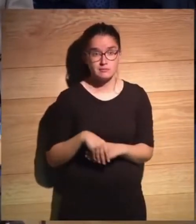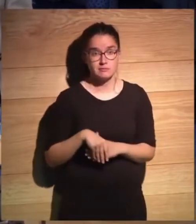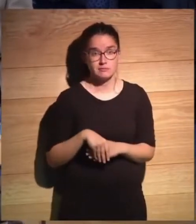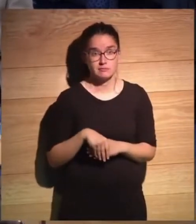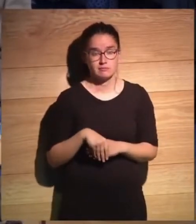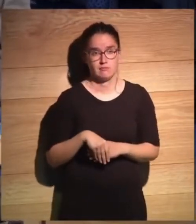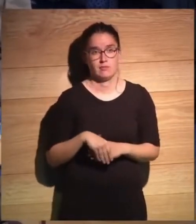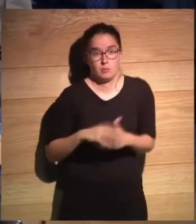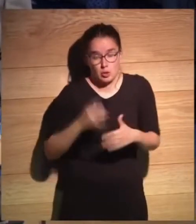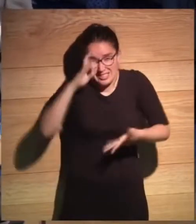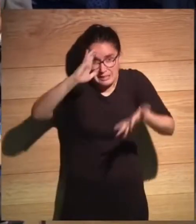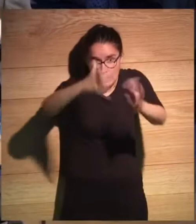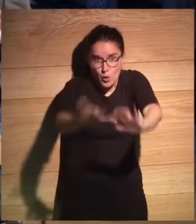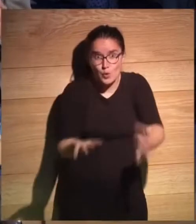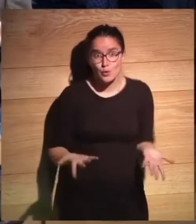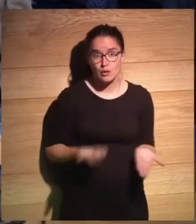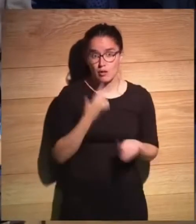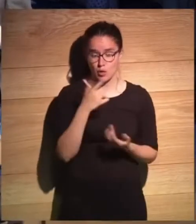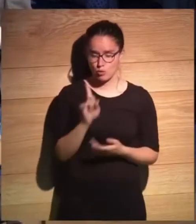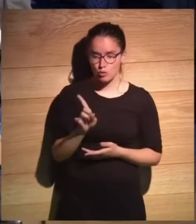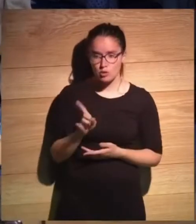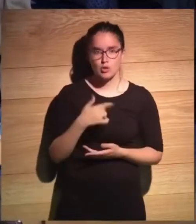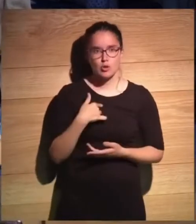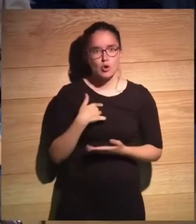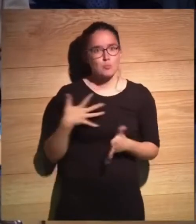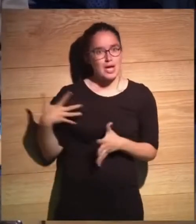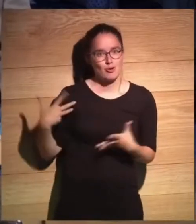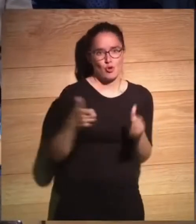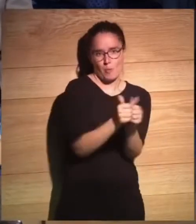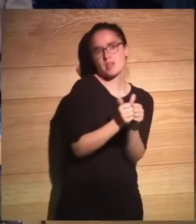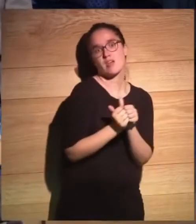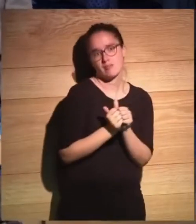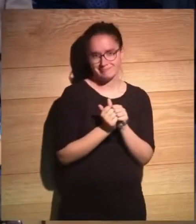Y le dije, pero este está loco. Y él le decía, no, no, me hace mucha compañía.